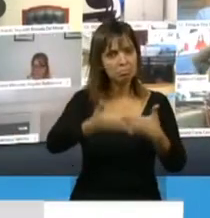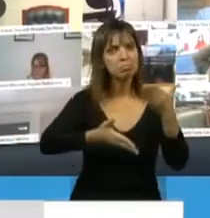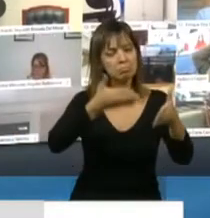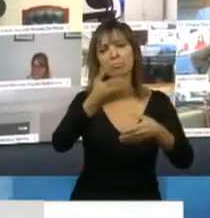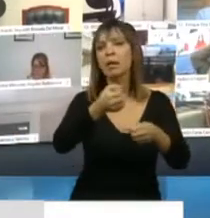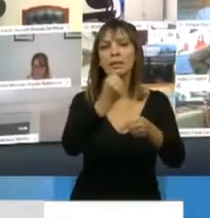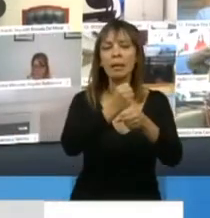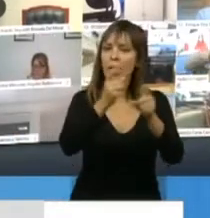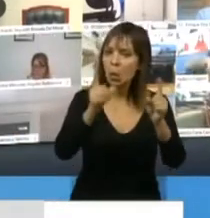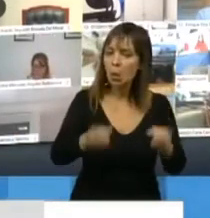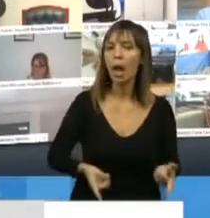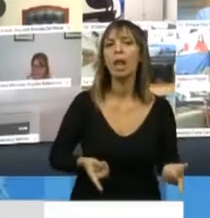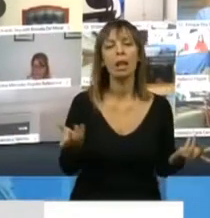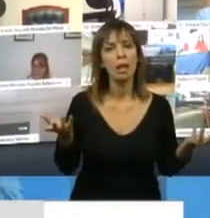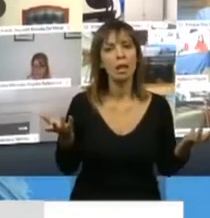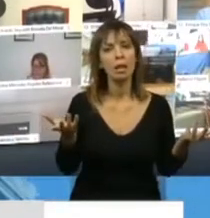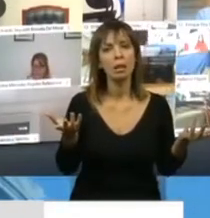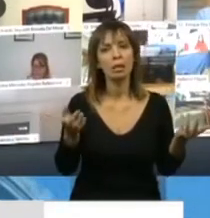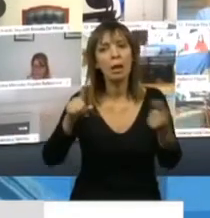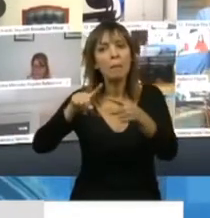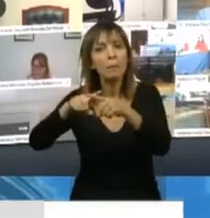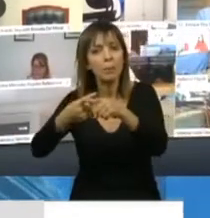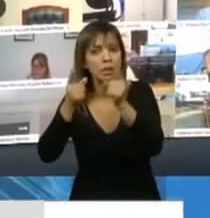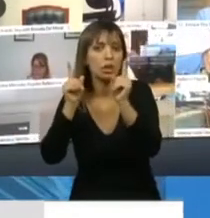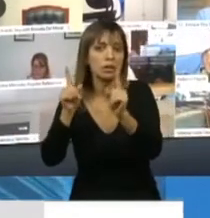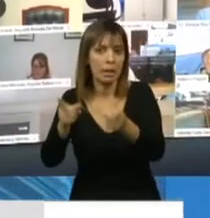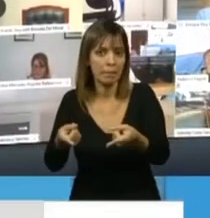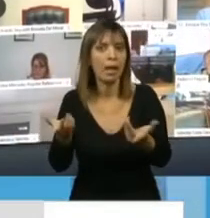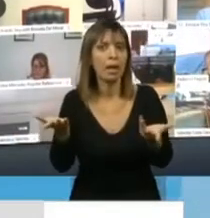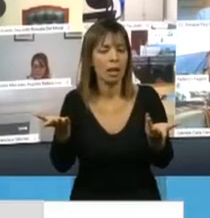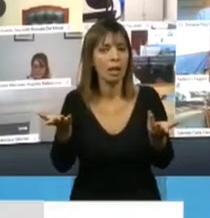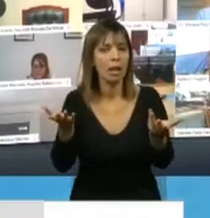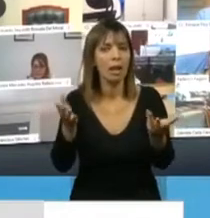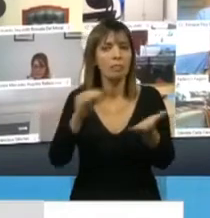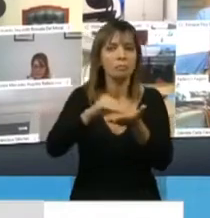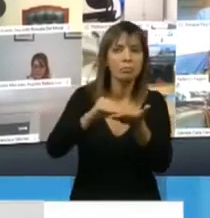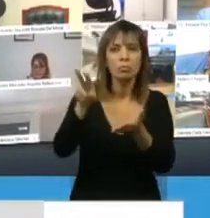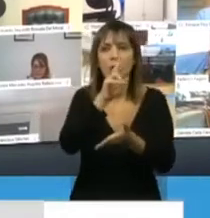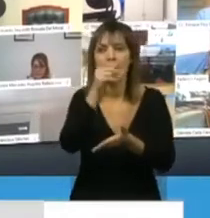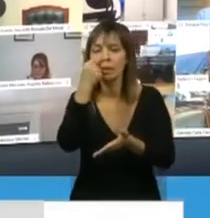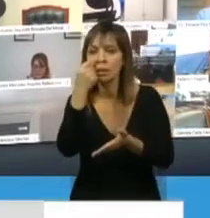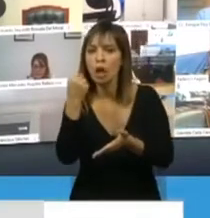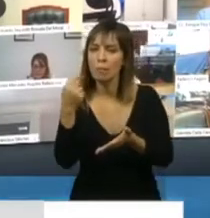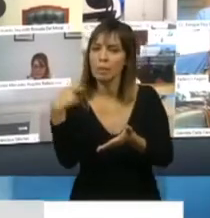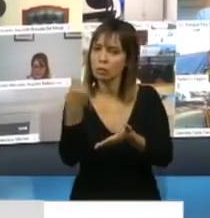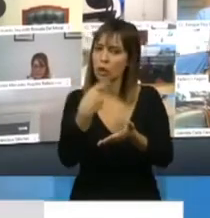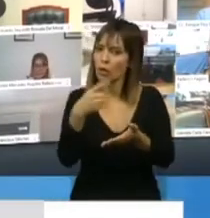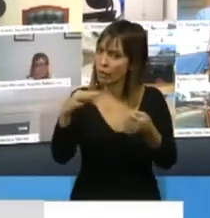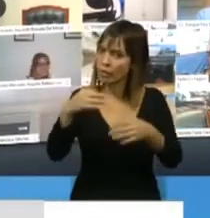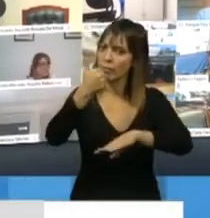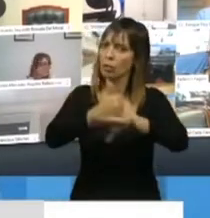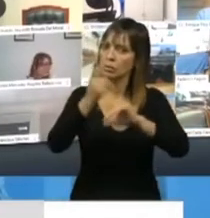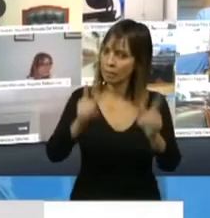permanentemente que también políticos y políticas, diputados y diputadas debíamos hacerlo y debíamos estar